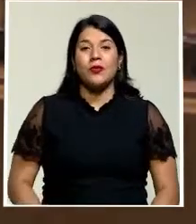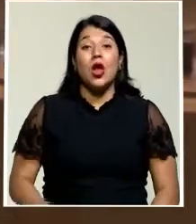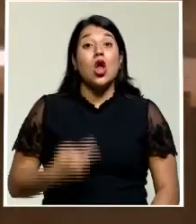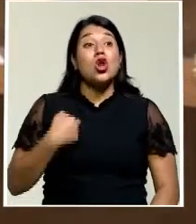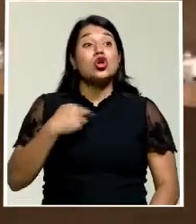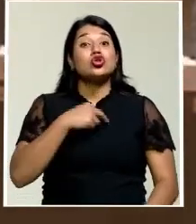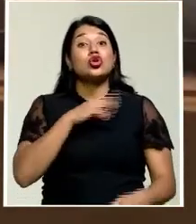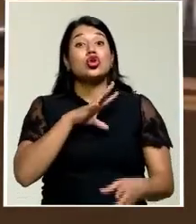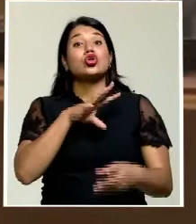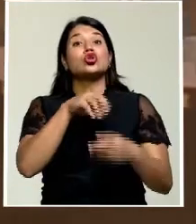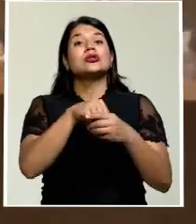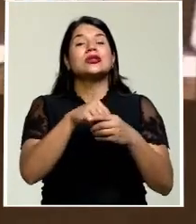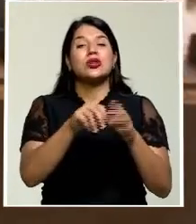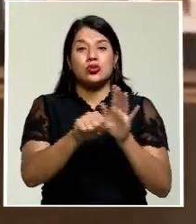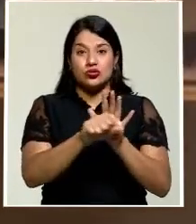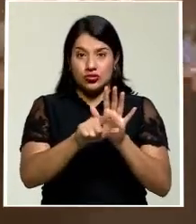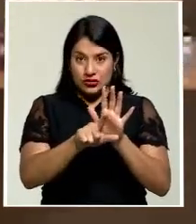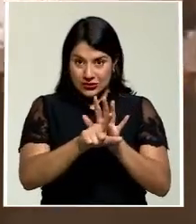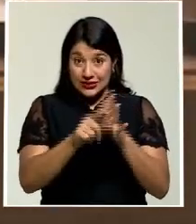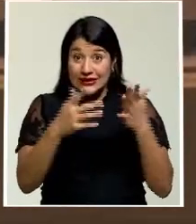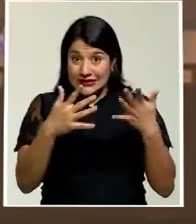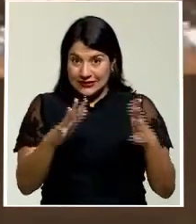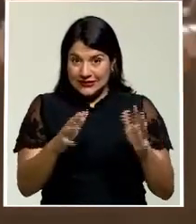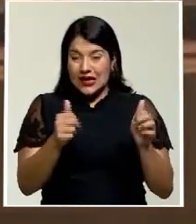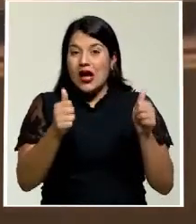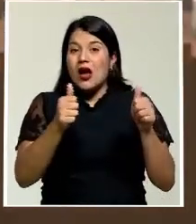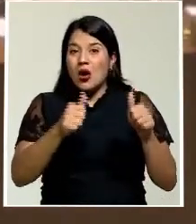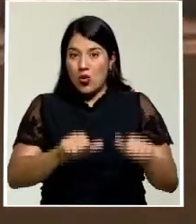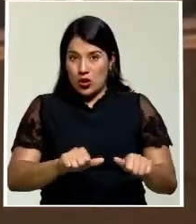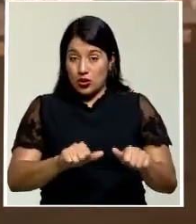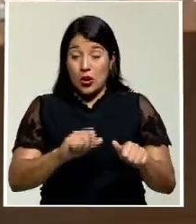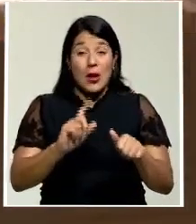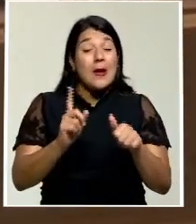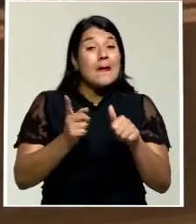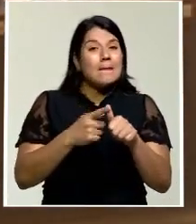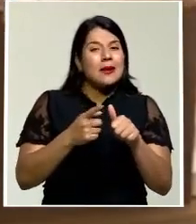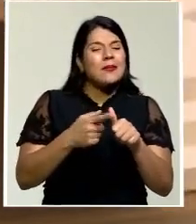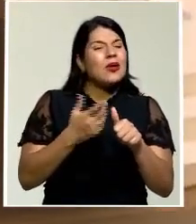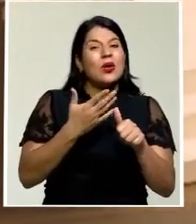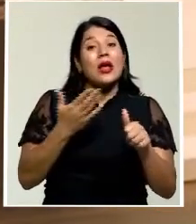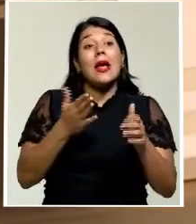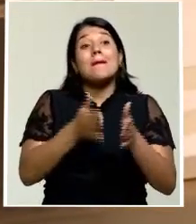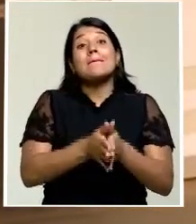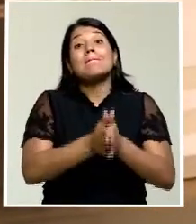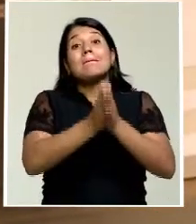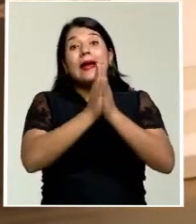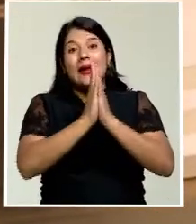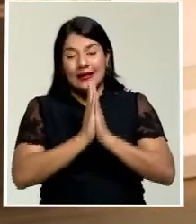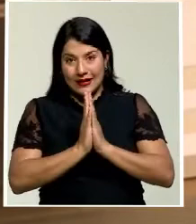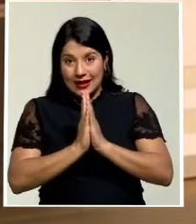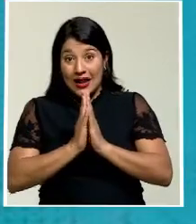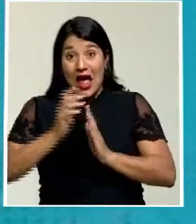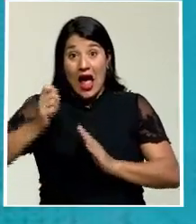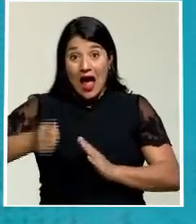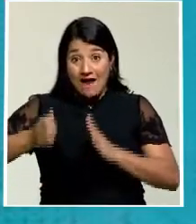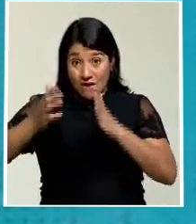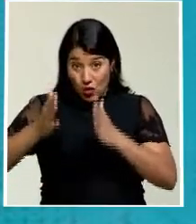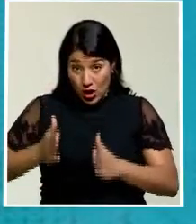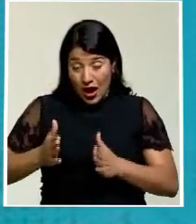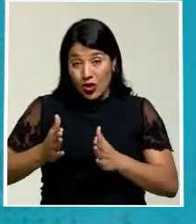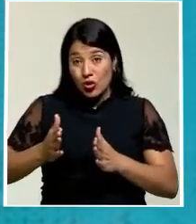el Directorio Legislativo acordamos, en primer término, solicitarle a la Asesoría Jurídica